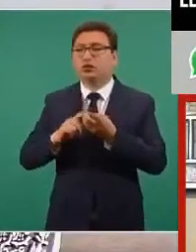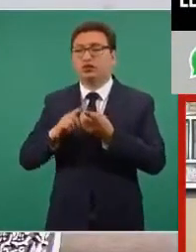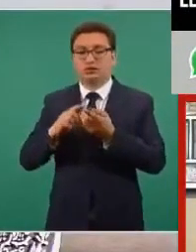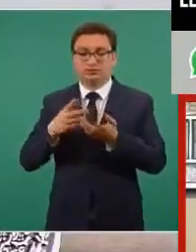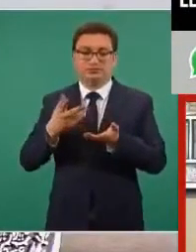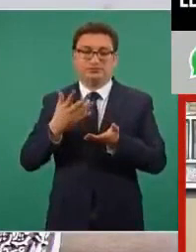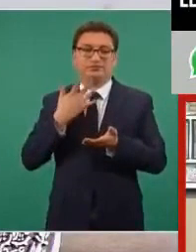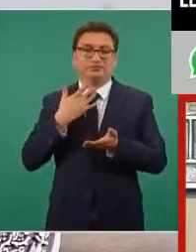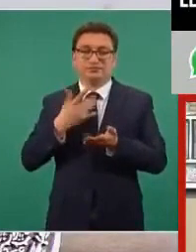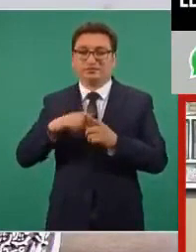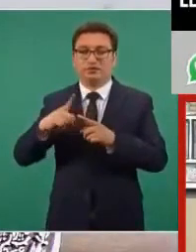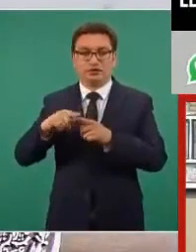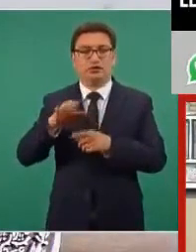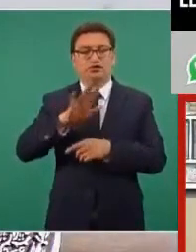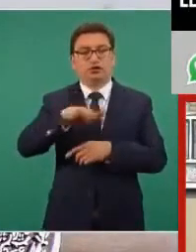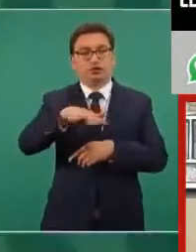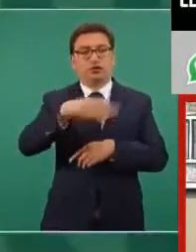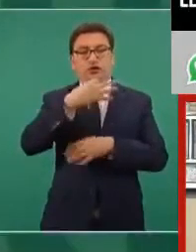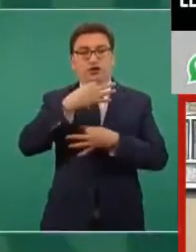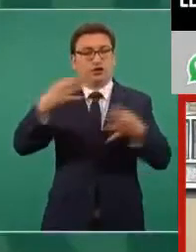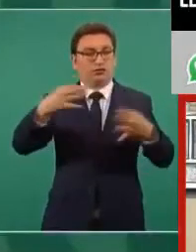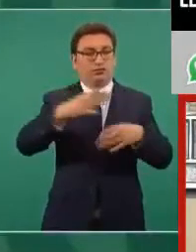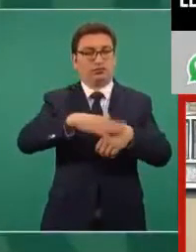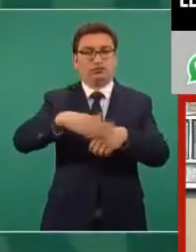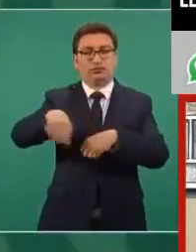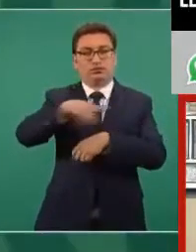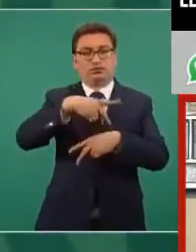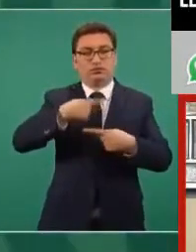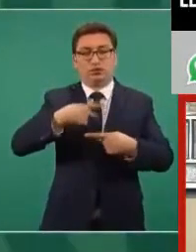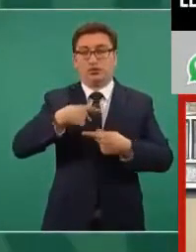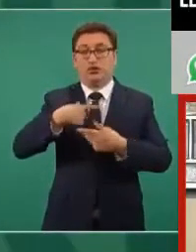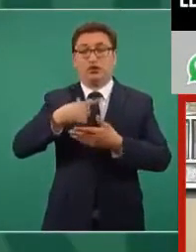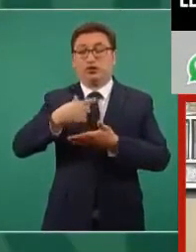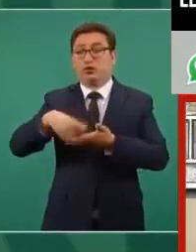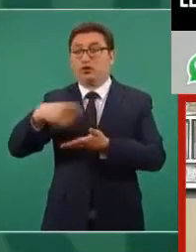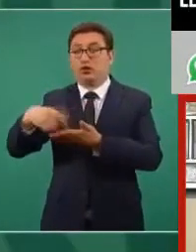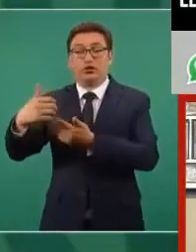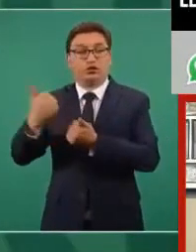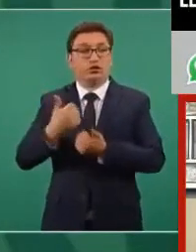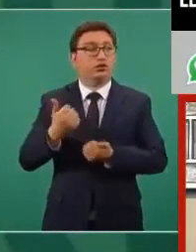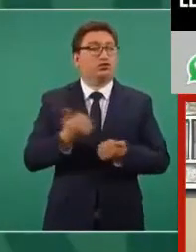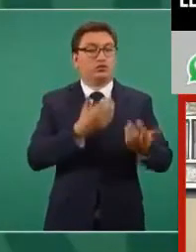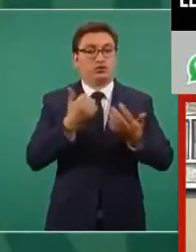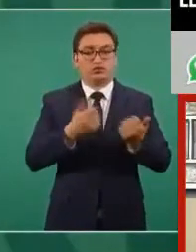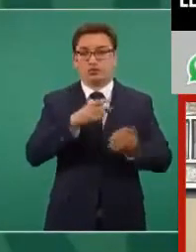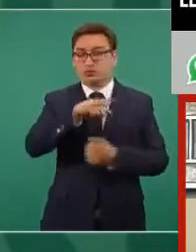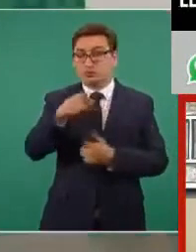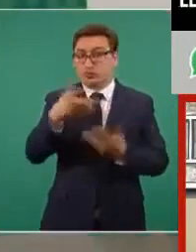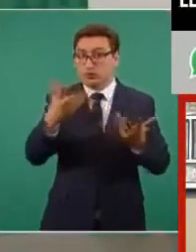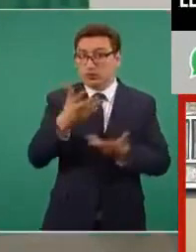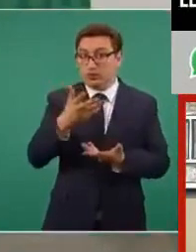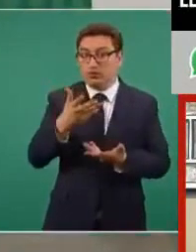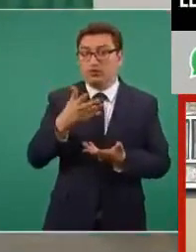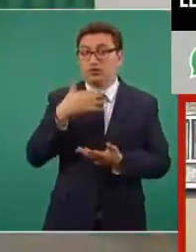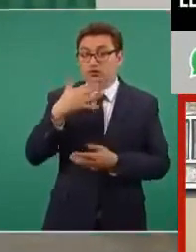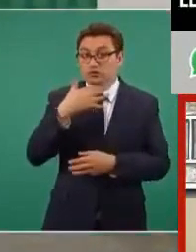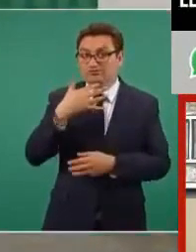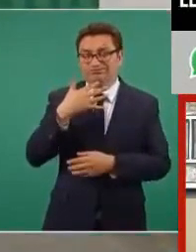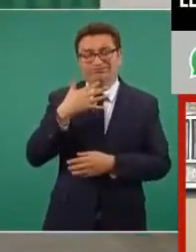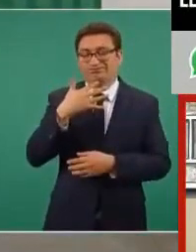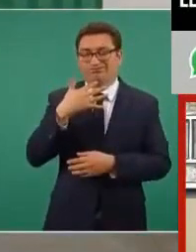les comento a los distribuidores, que no están haciendo bien,